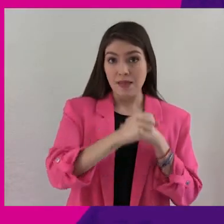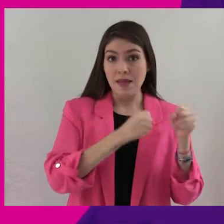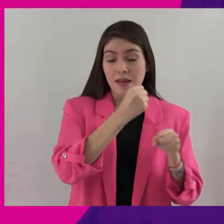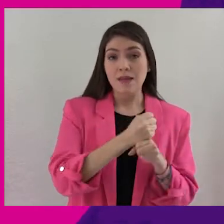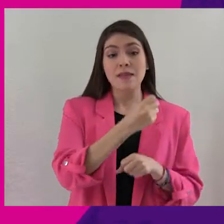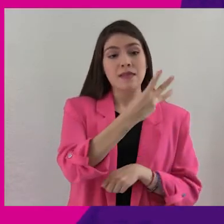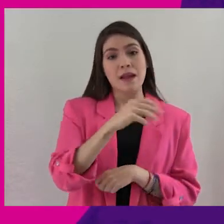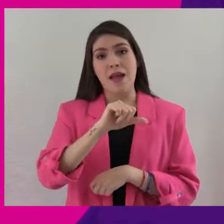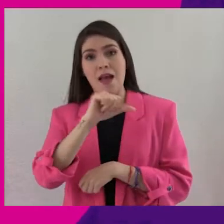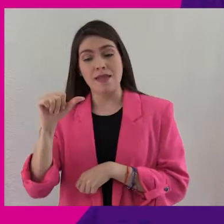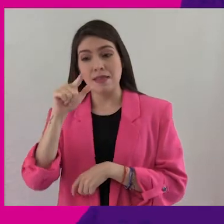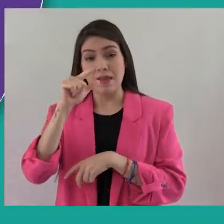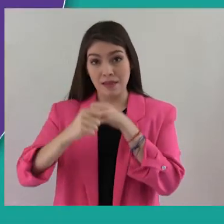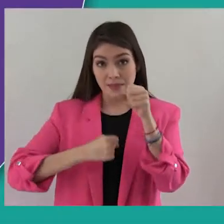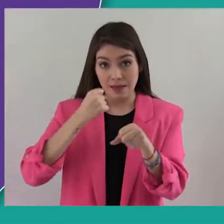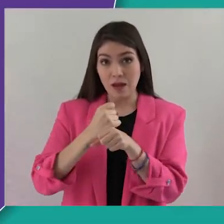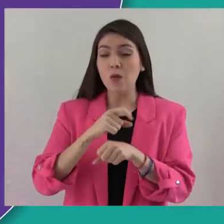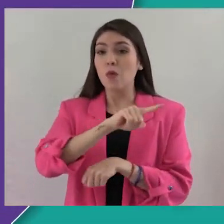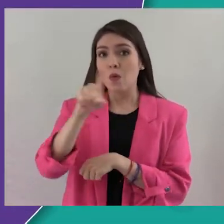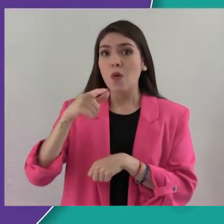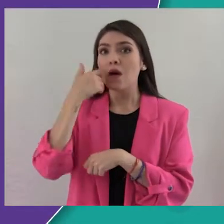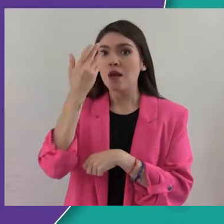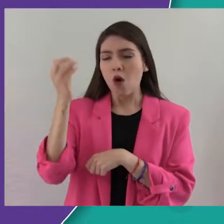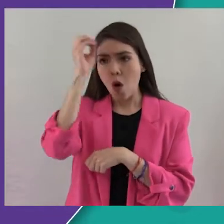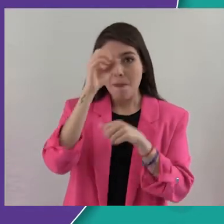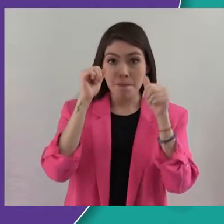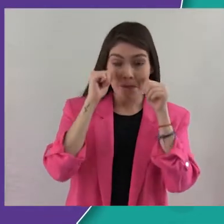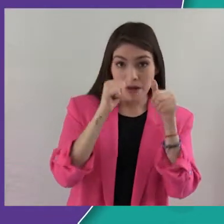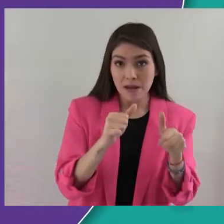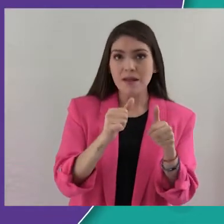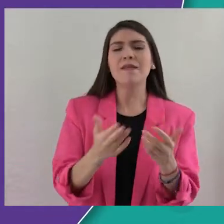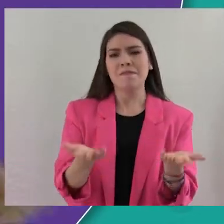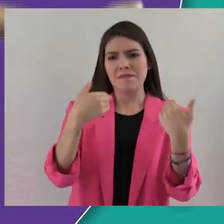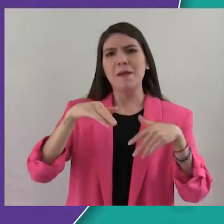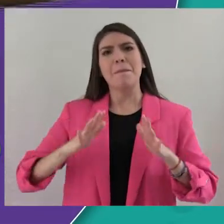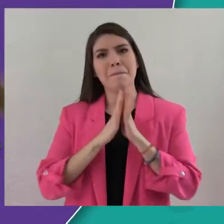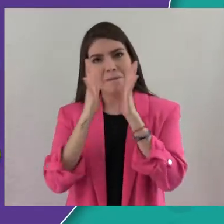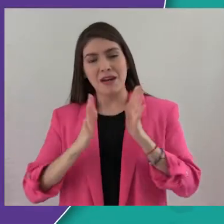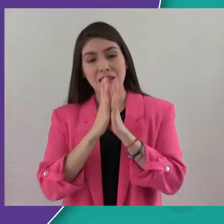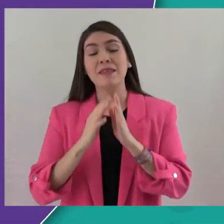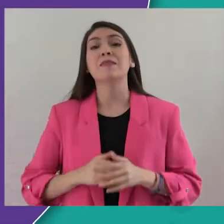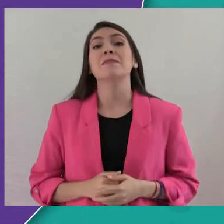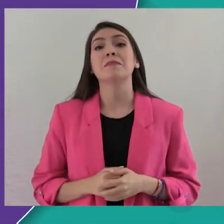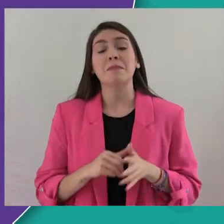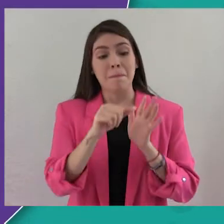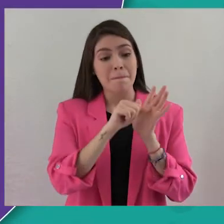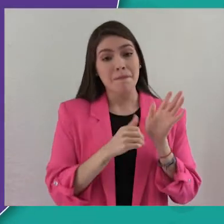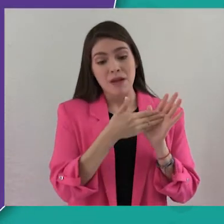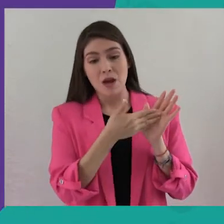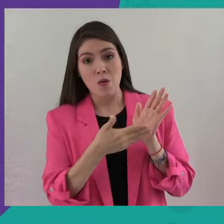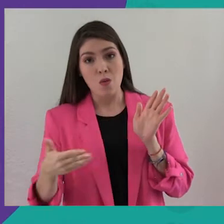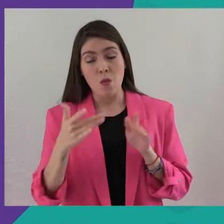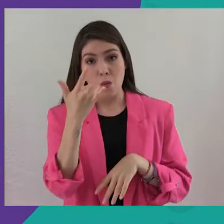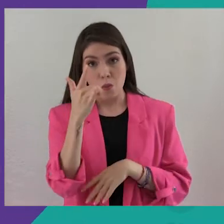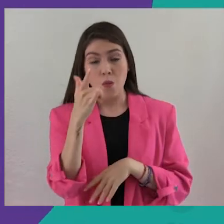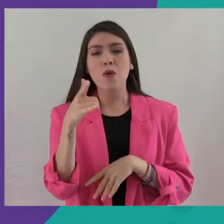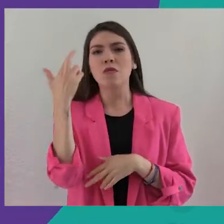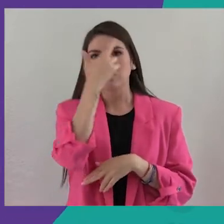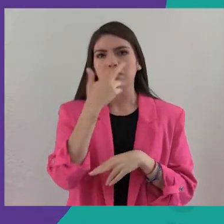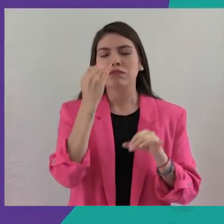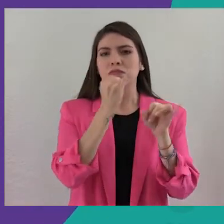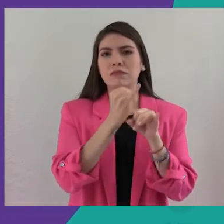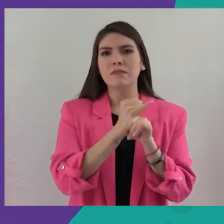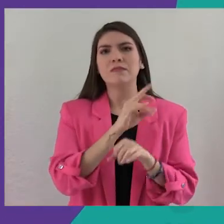entre 3 y 17 años y tú también quieres que tu opinión sea tomada en cuenta, ¡Participa! Durante todo julio visita